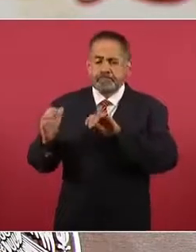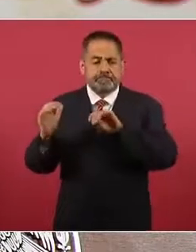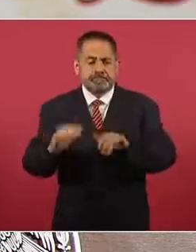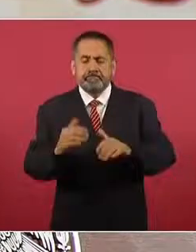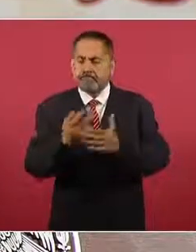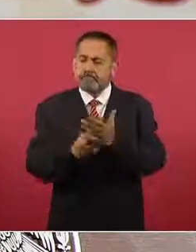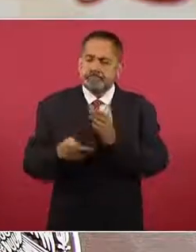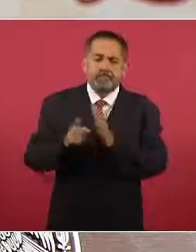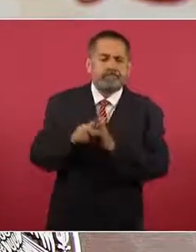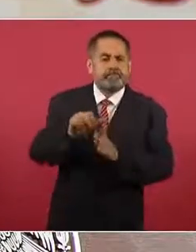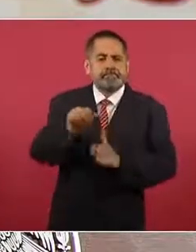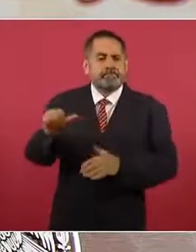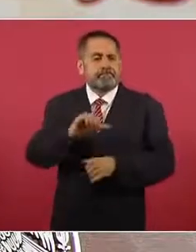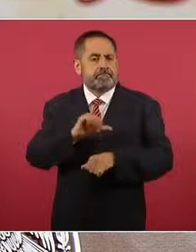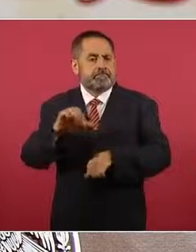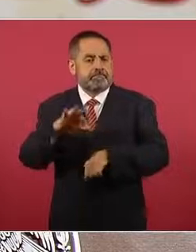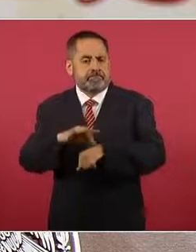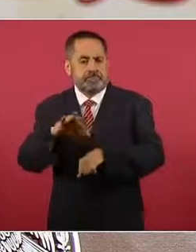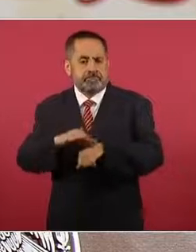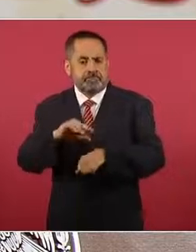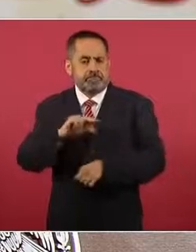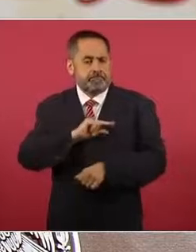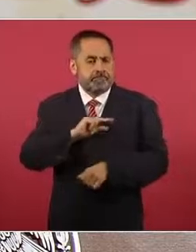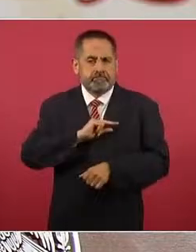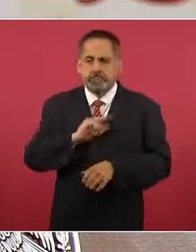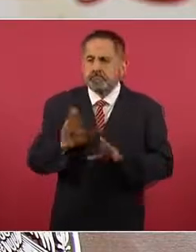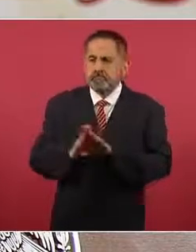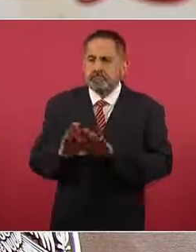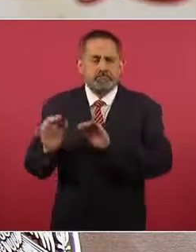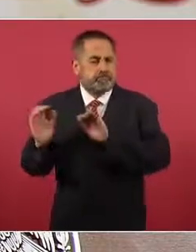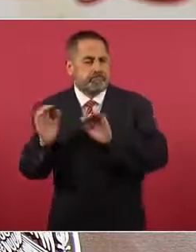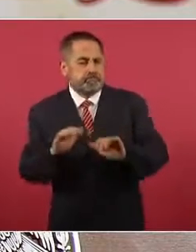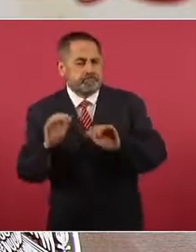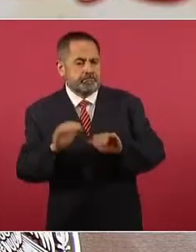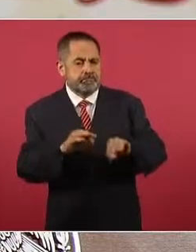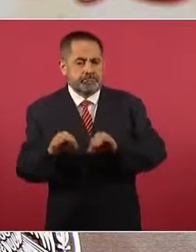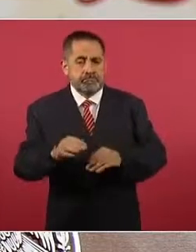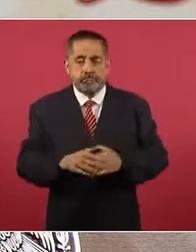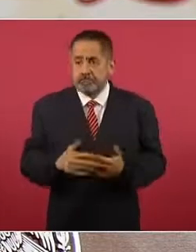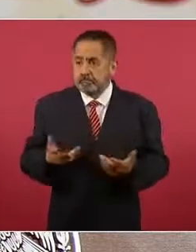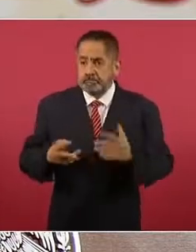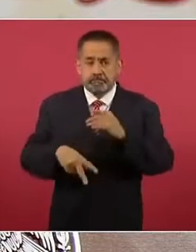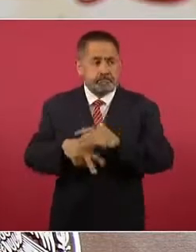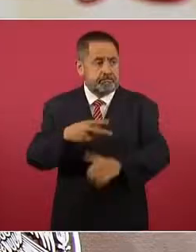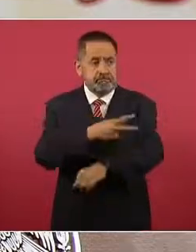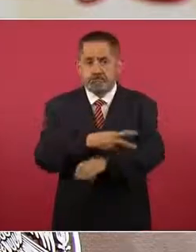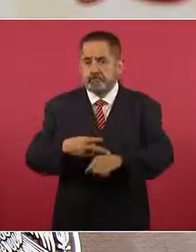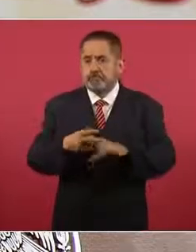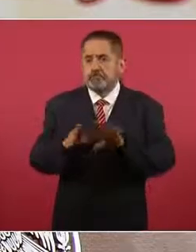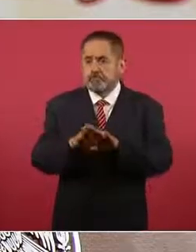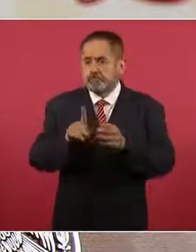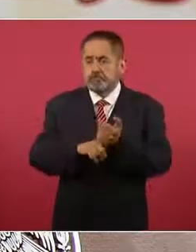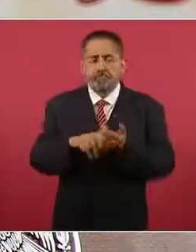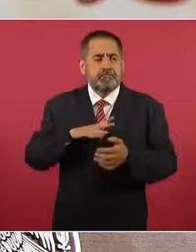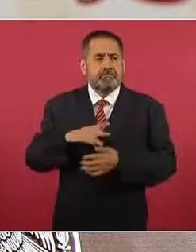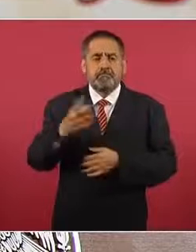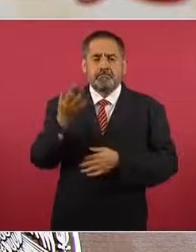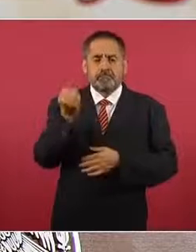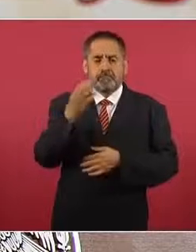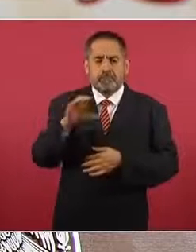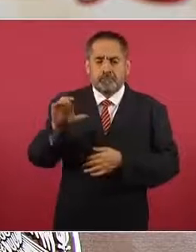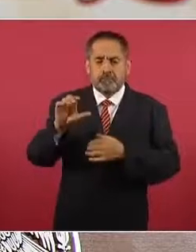especialistas. Veremos que las vacantes se encuentran distribuidas en 949